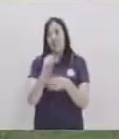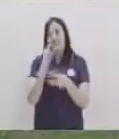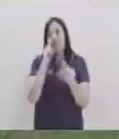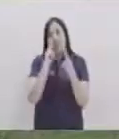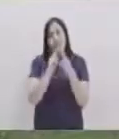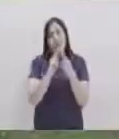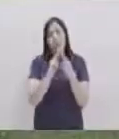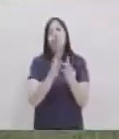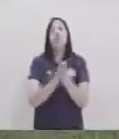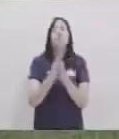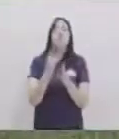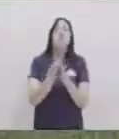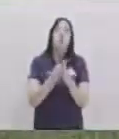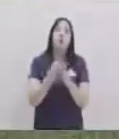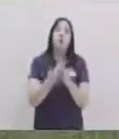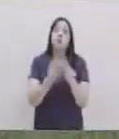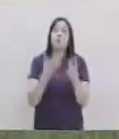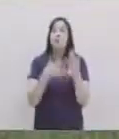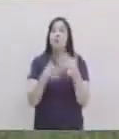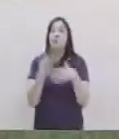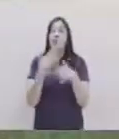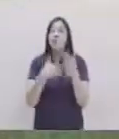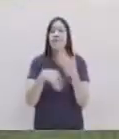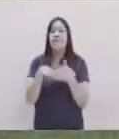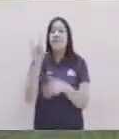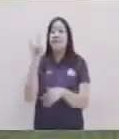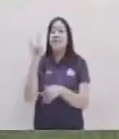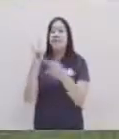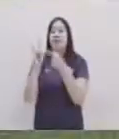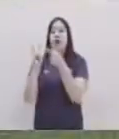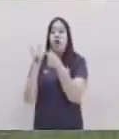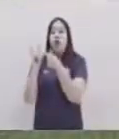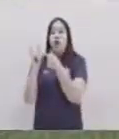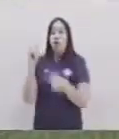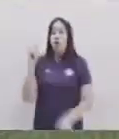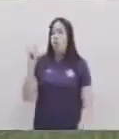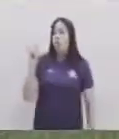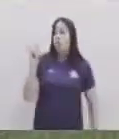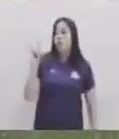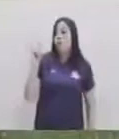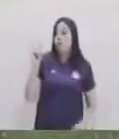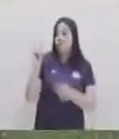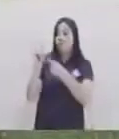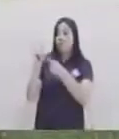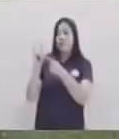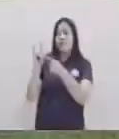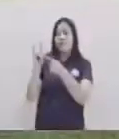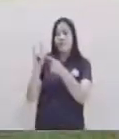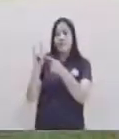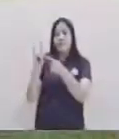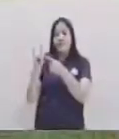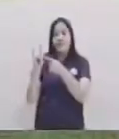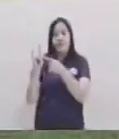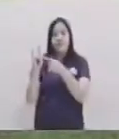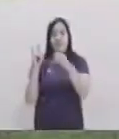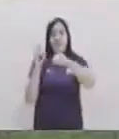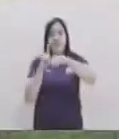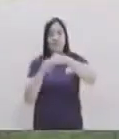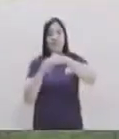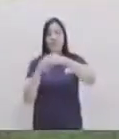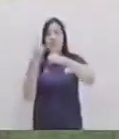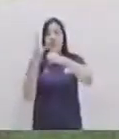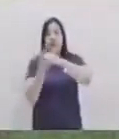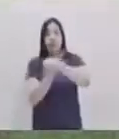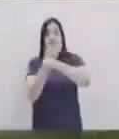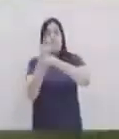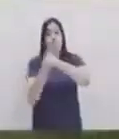utilicemos la seña con la letra U del abecedario la vamos a reposar en mi mano izquierda en puño y